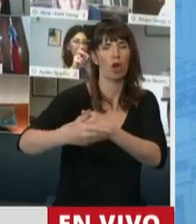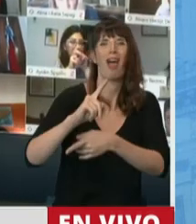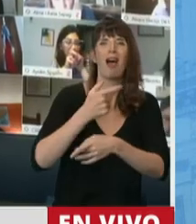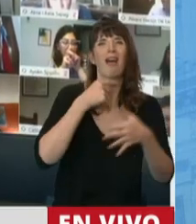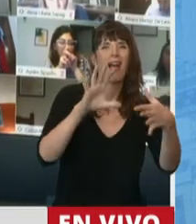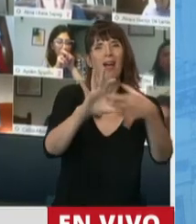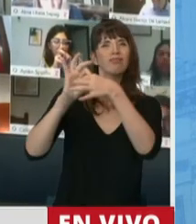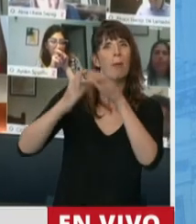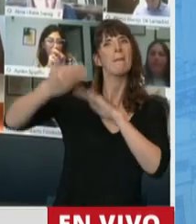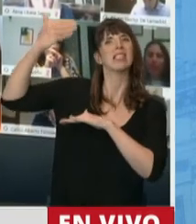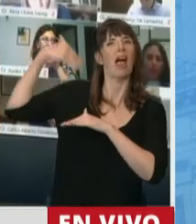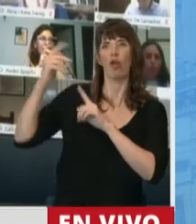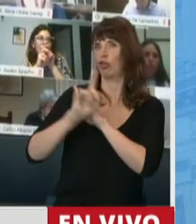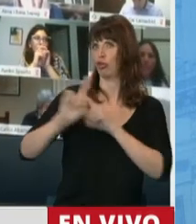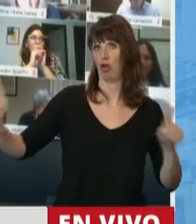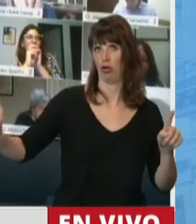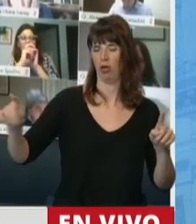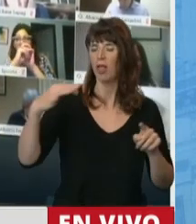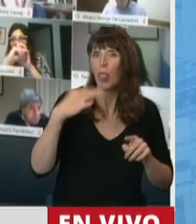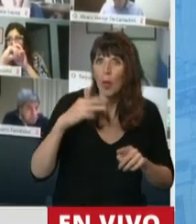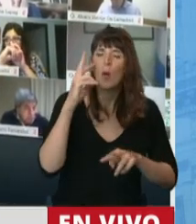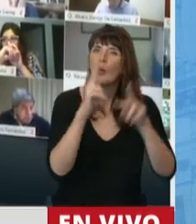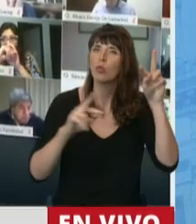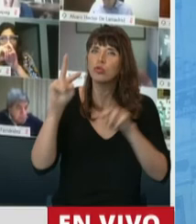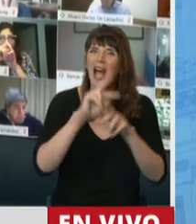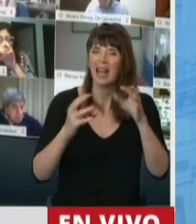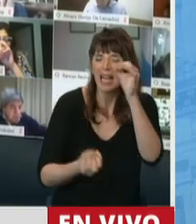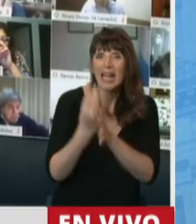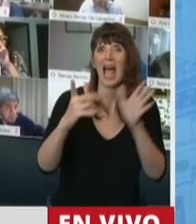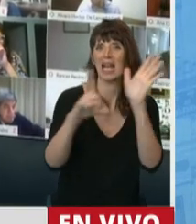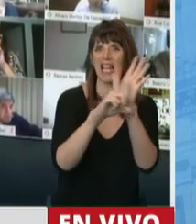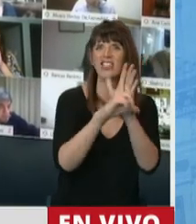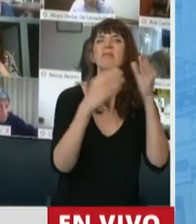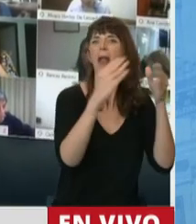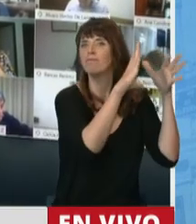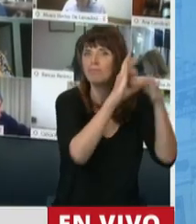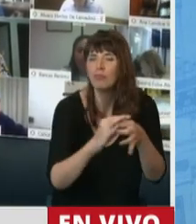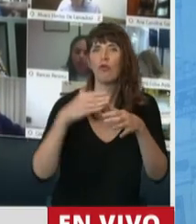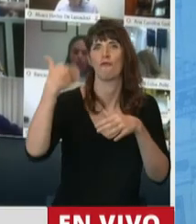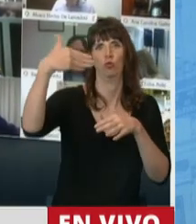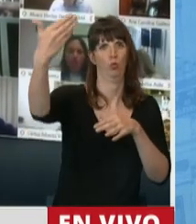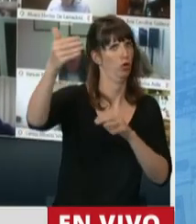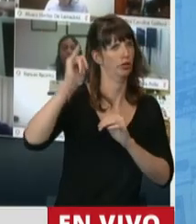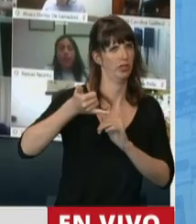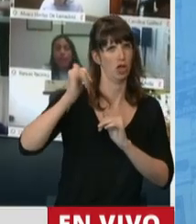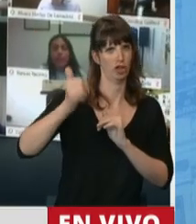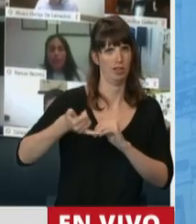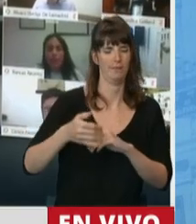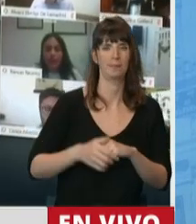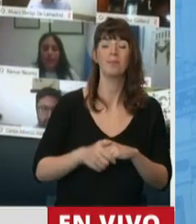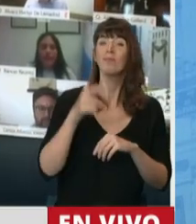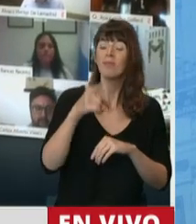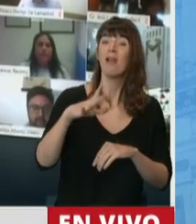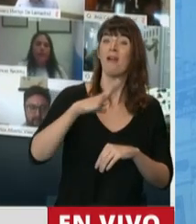o el presente, ni legislar el futuro con criterios del pasado. Queda así pendiente trabajar